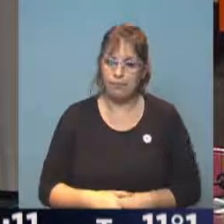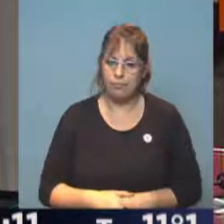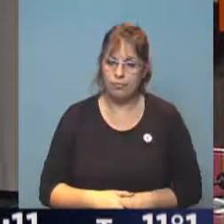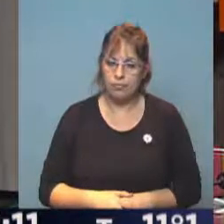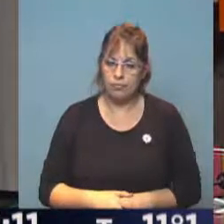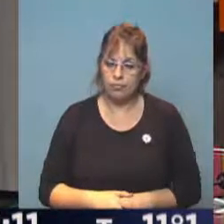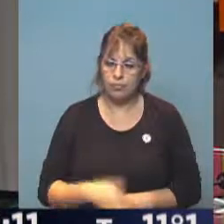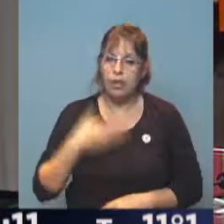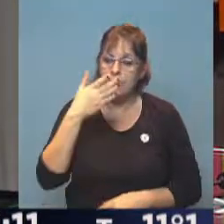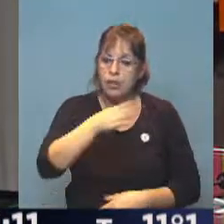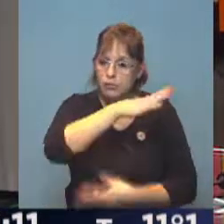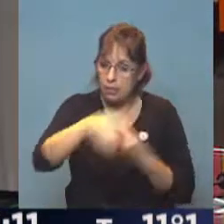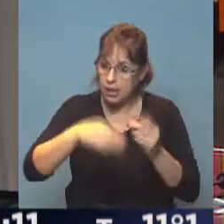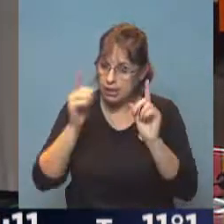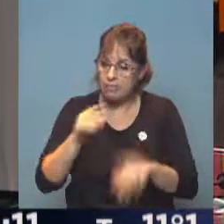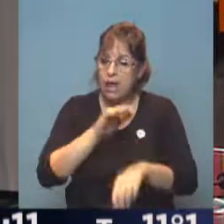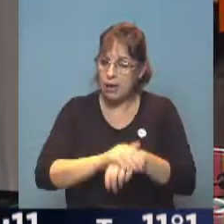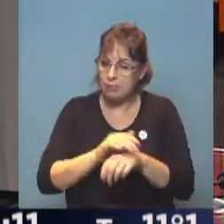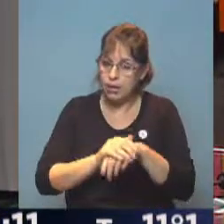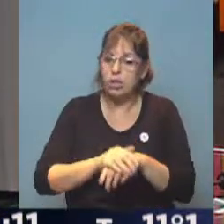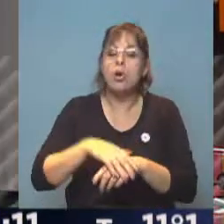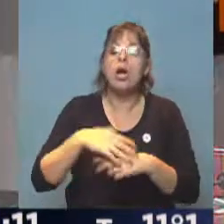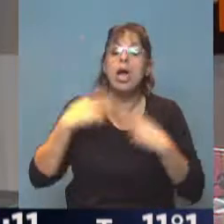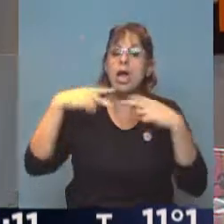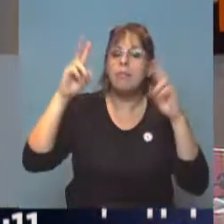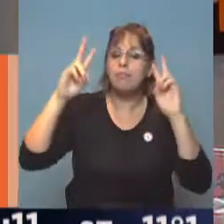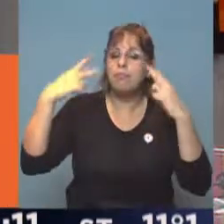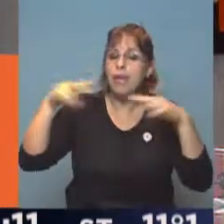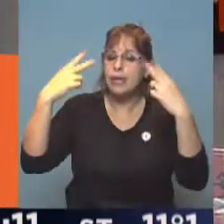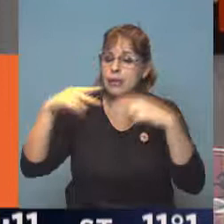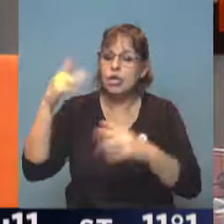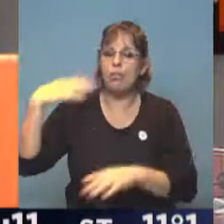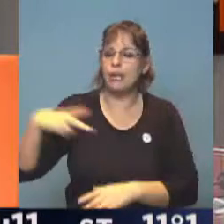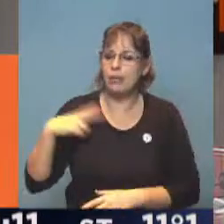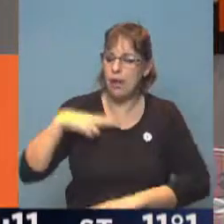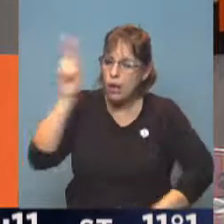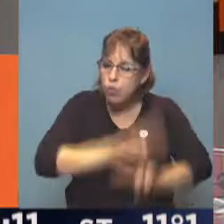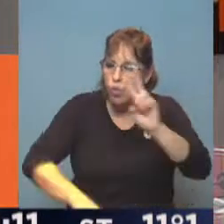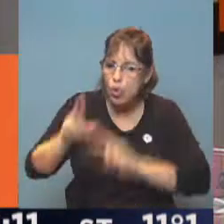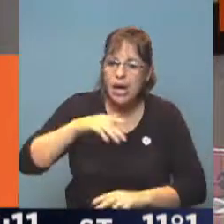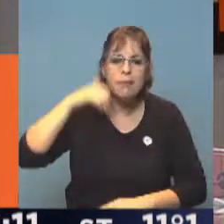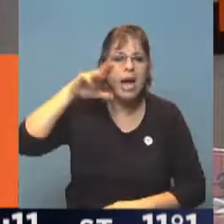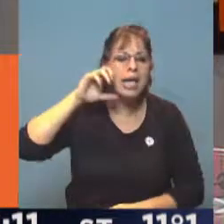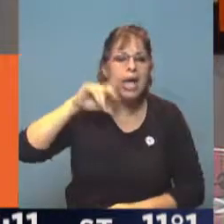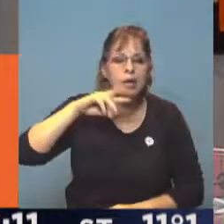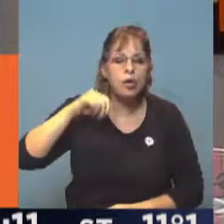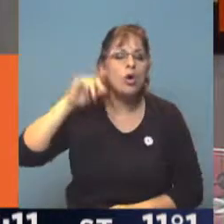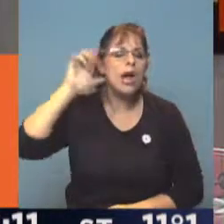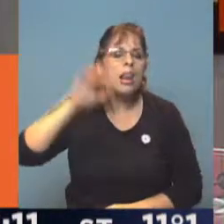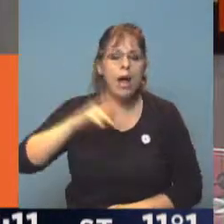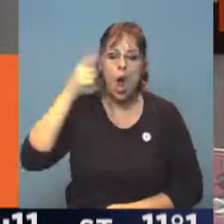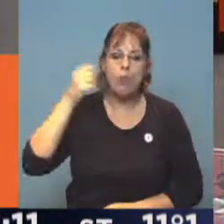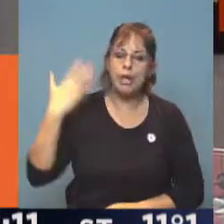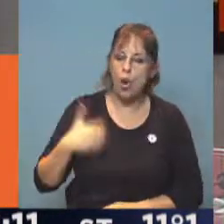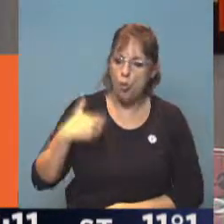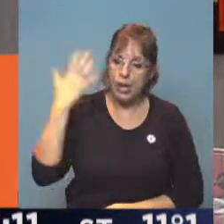A pedido de familiares y amigos, una expedición privada reinició la búsqueda de Mariano Galván. Se trata del joven argentino